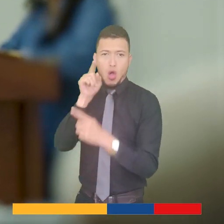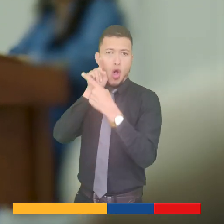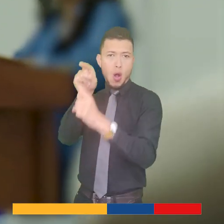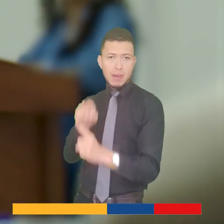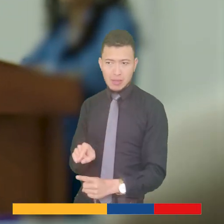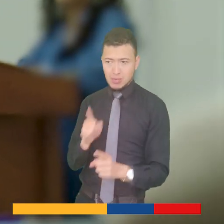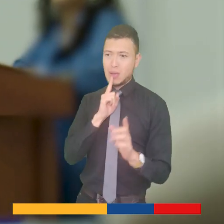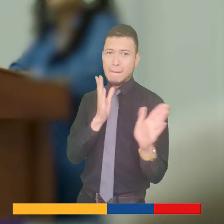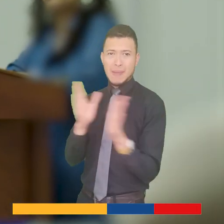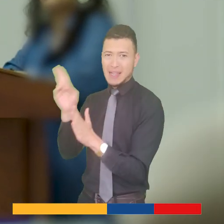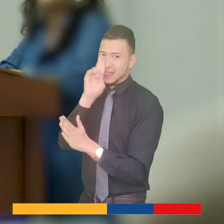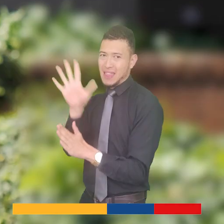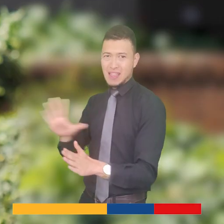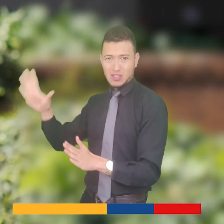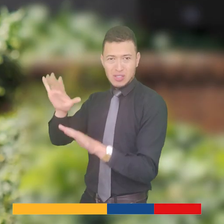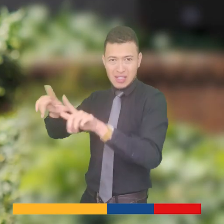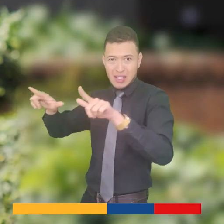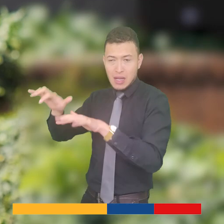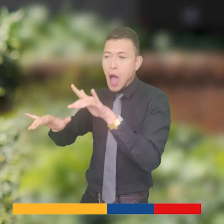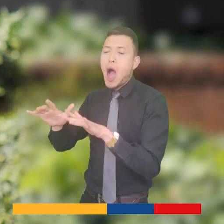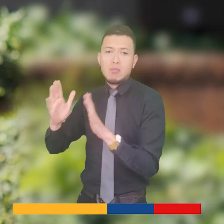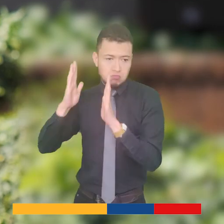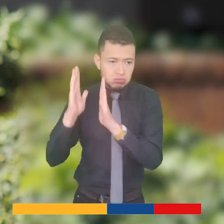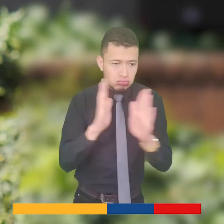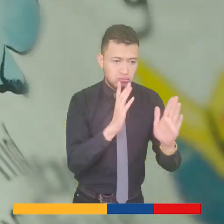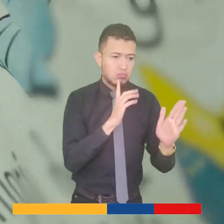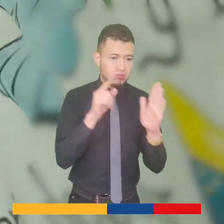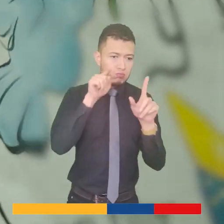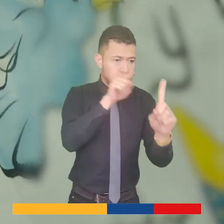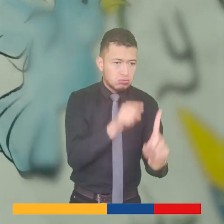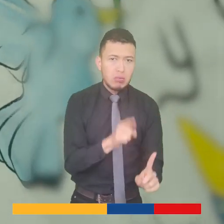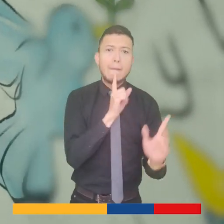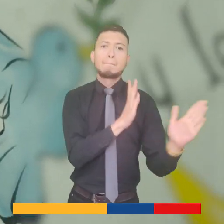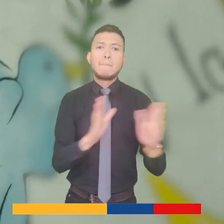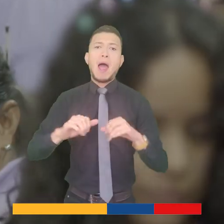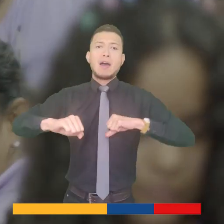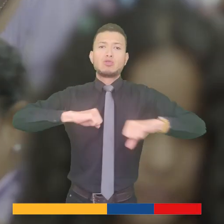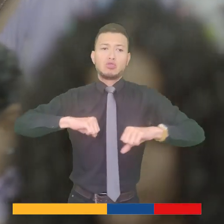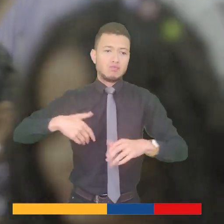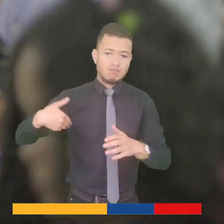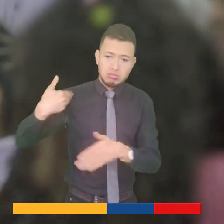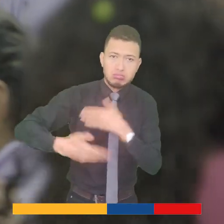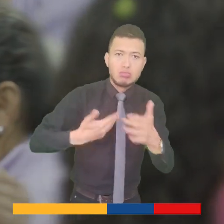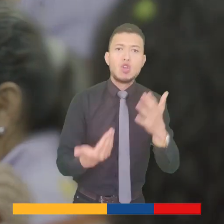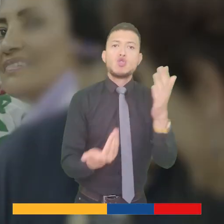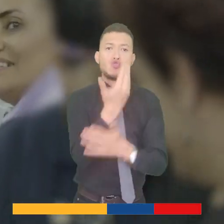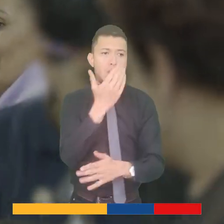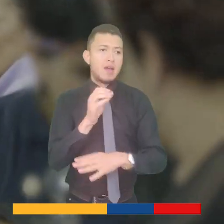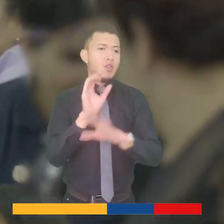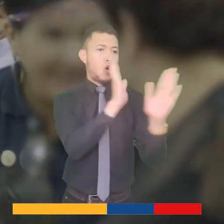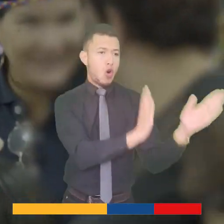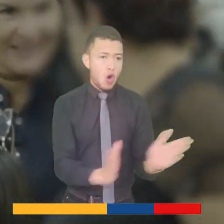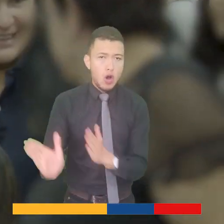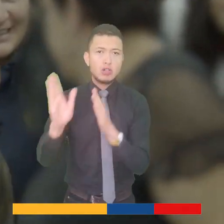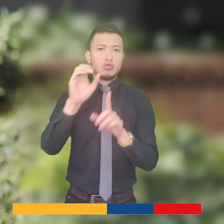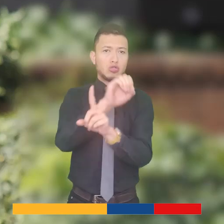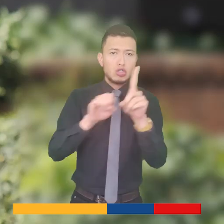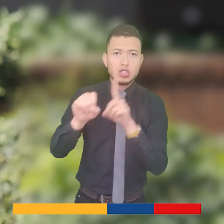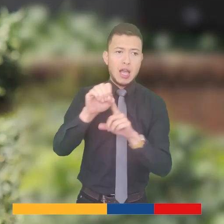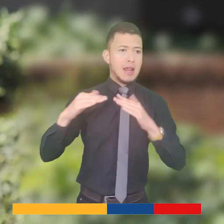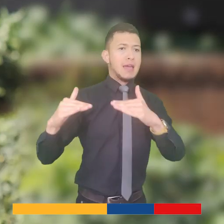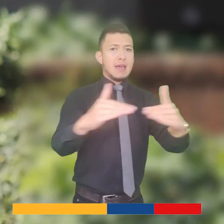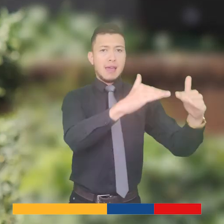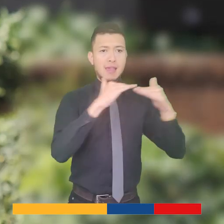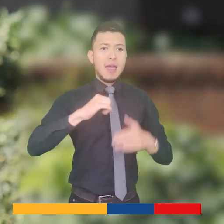cuidado. Creamos los objetivos de la política junto a Planación Nacional y hoy contamos con un plan de acción para resolver esa problemática, para crear